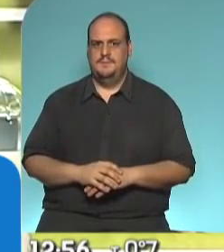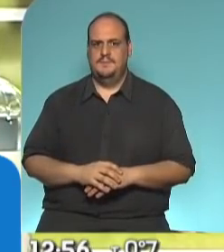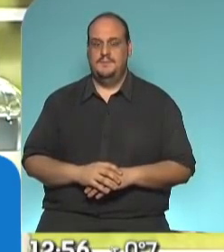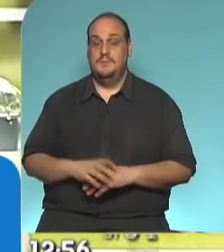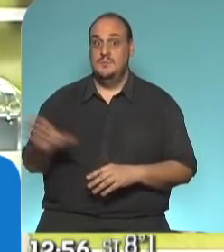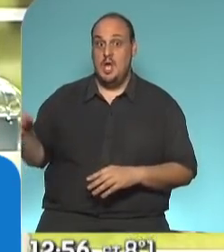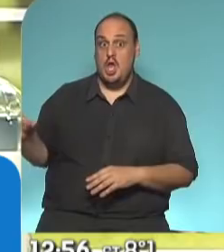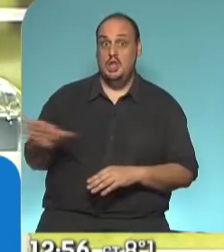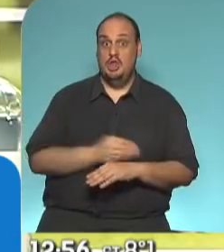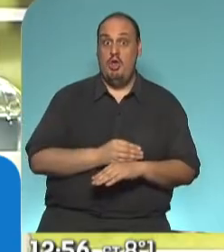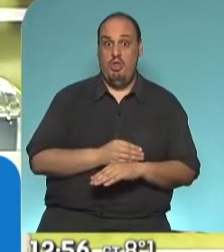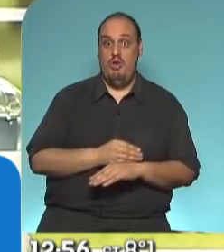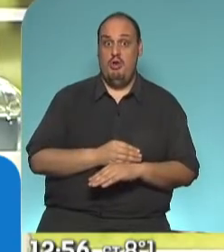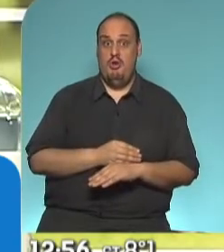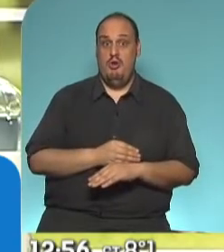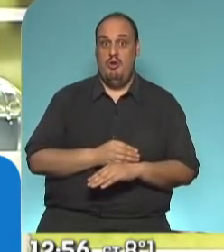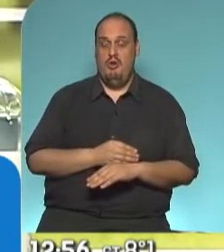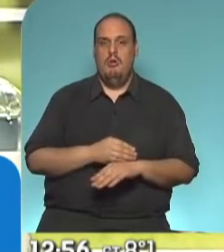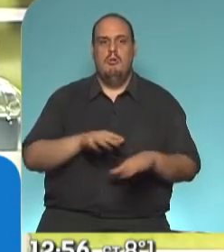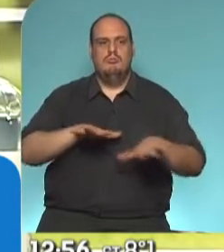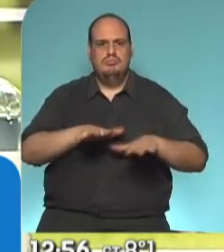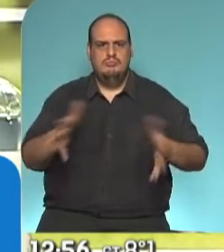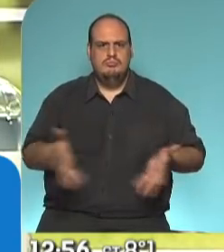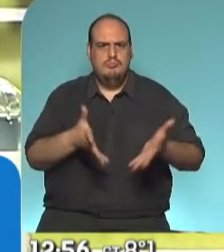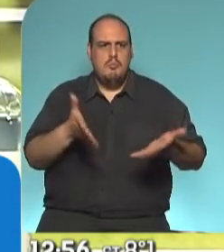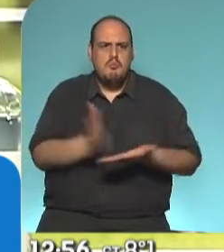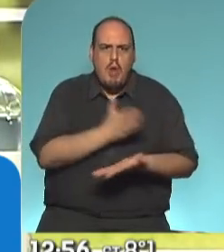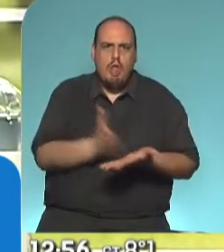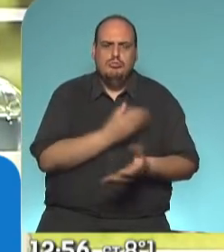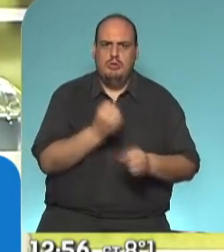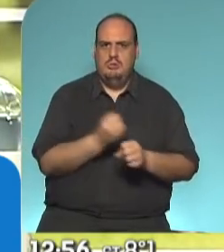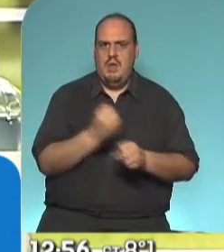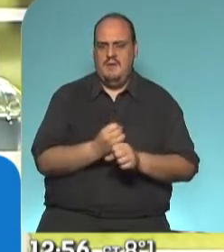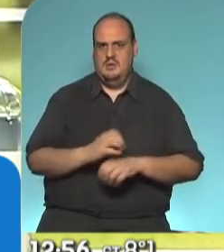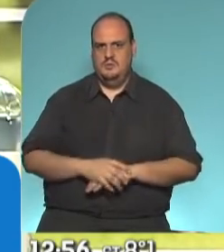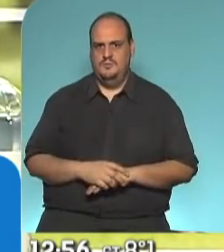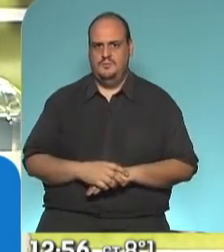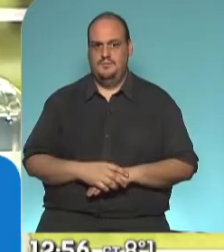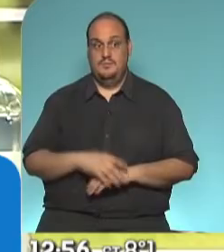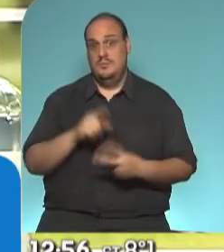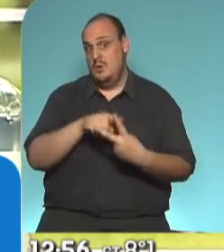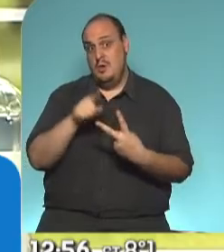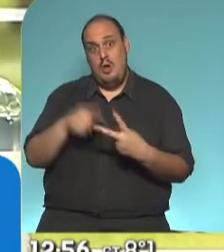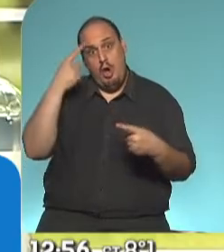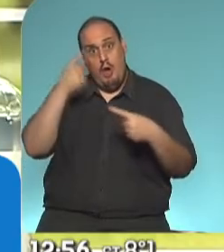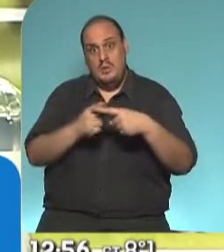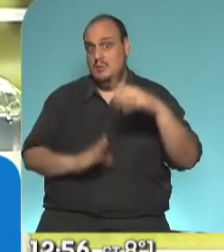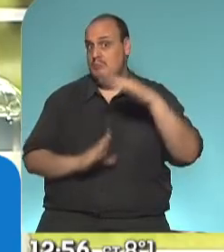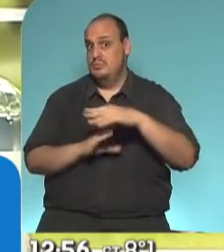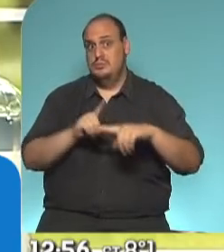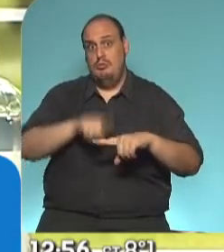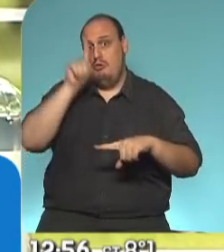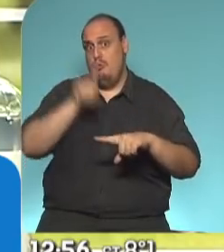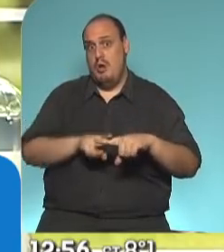Todo promoviendo la producción y el trabajo. Que son los dos objetivos centrales